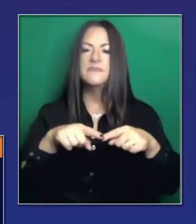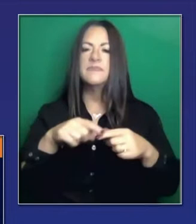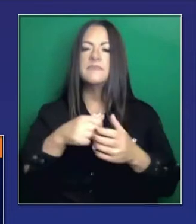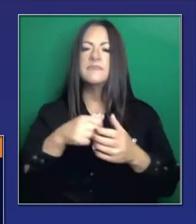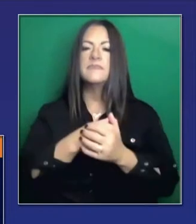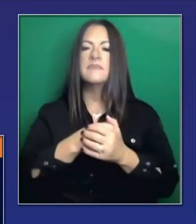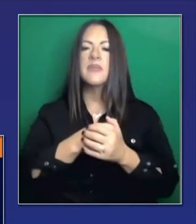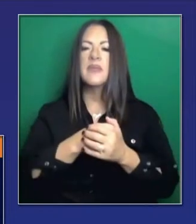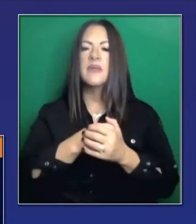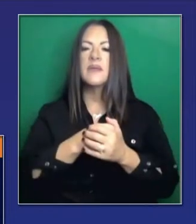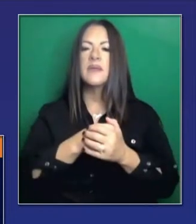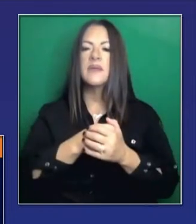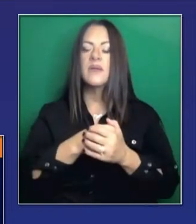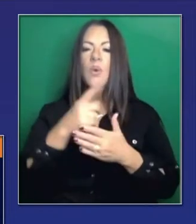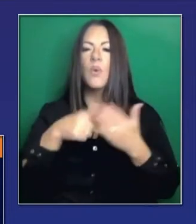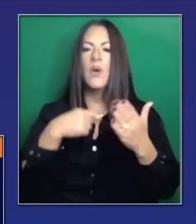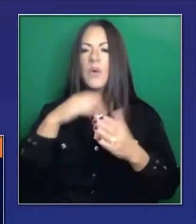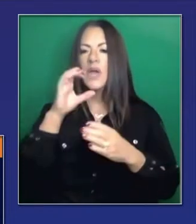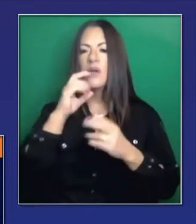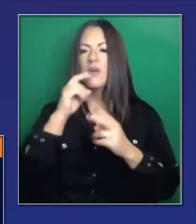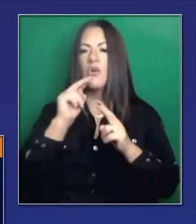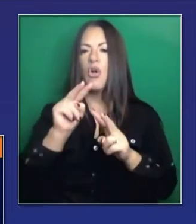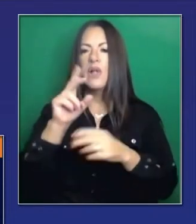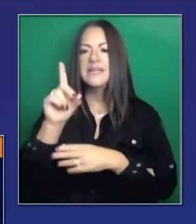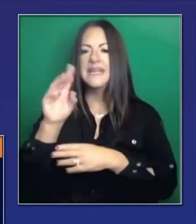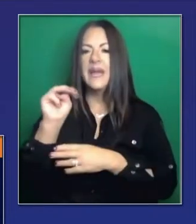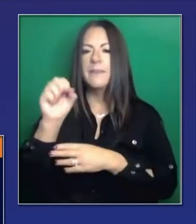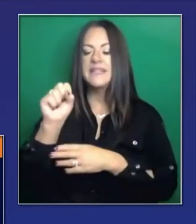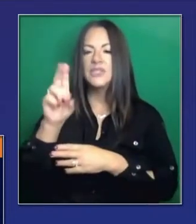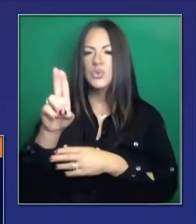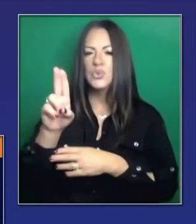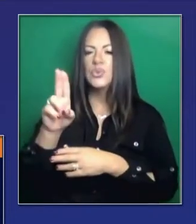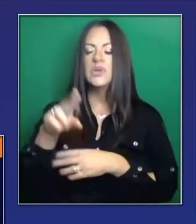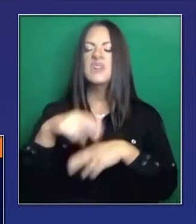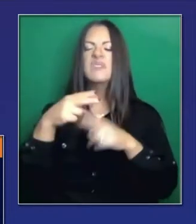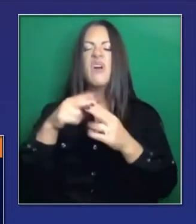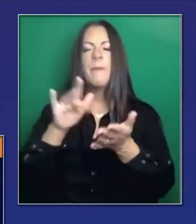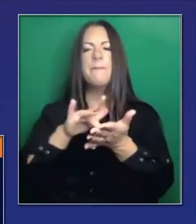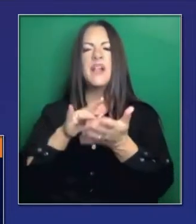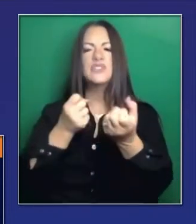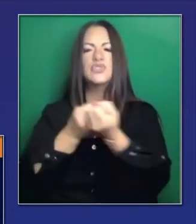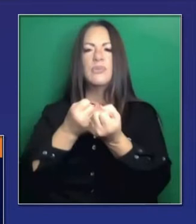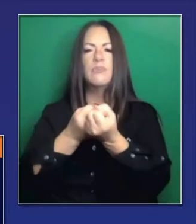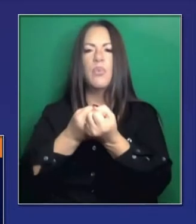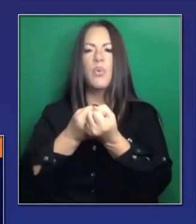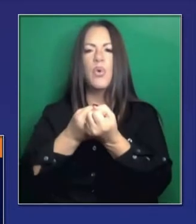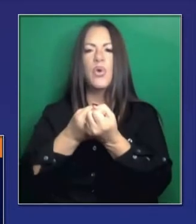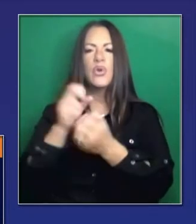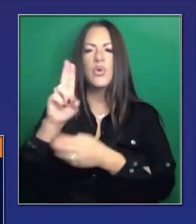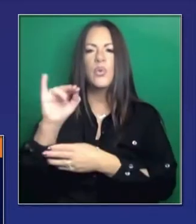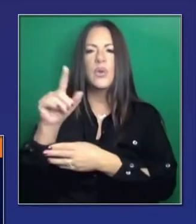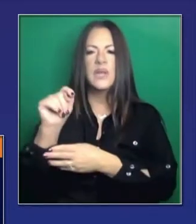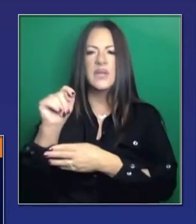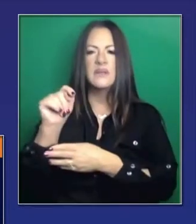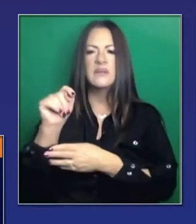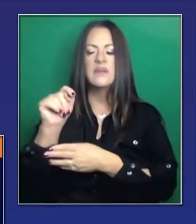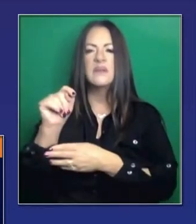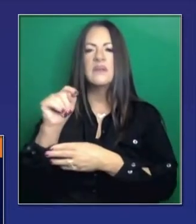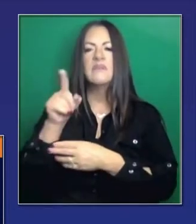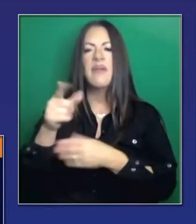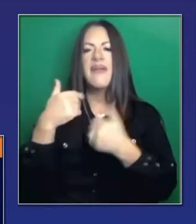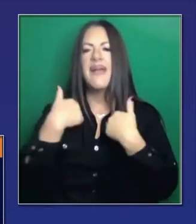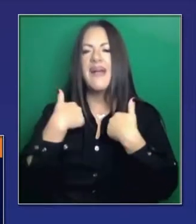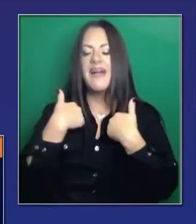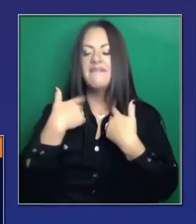oxígeno disponibles. Y también estas unidades de MSU de apoyo médico. Hay 42 a lo ancho del Estado.